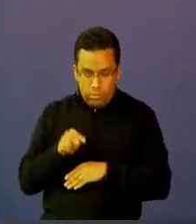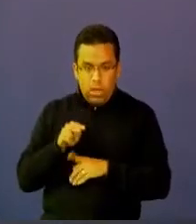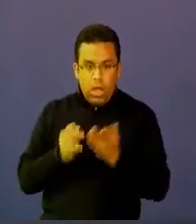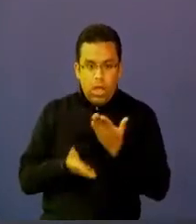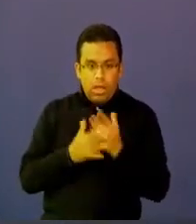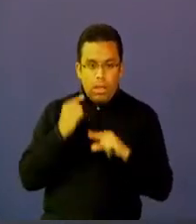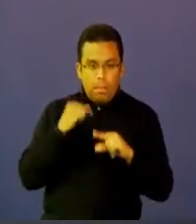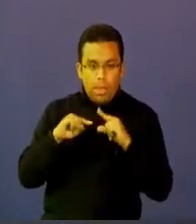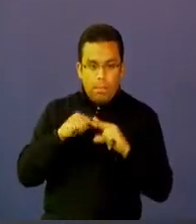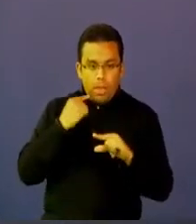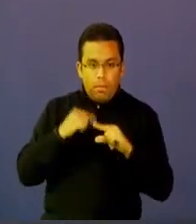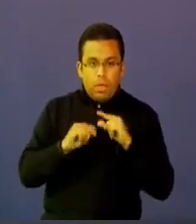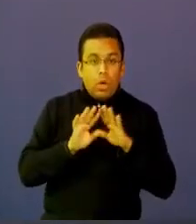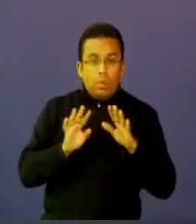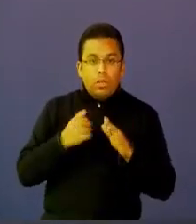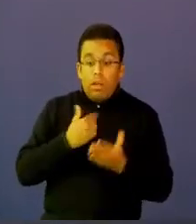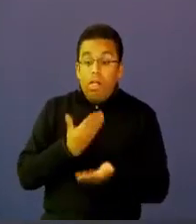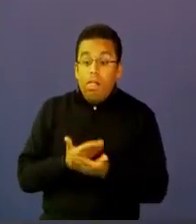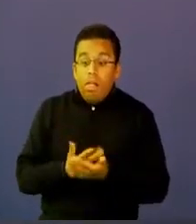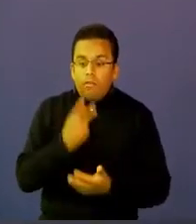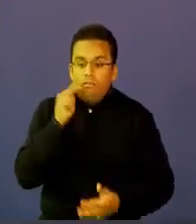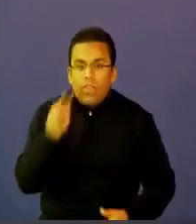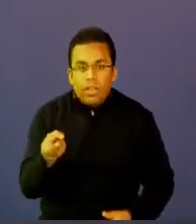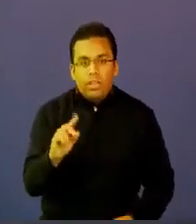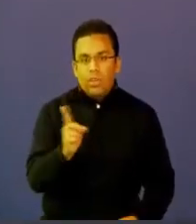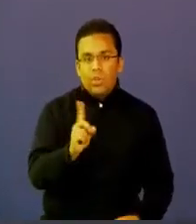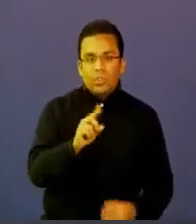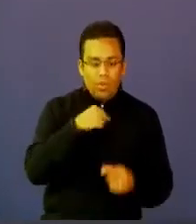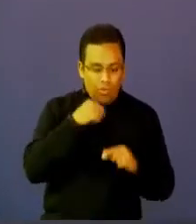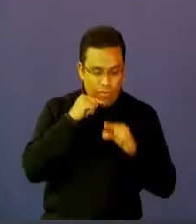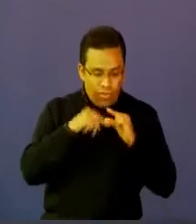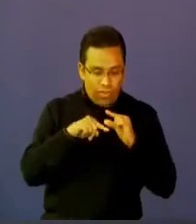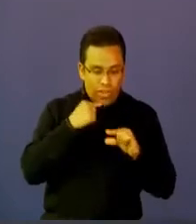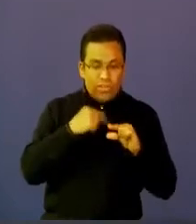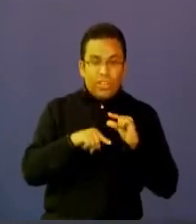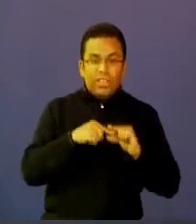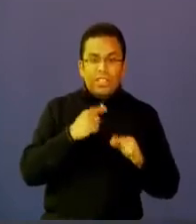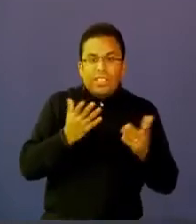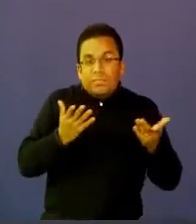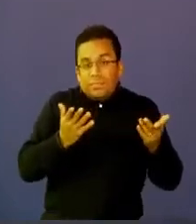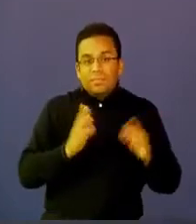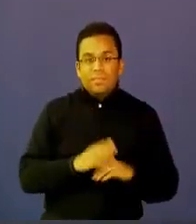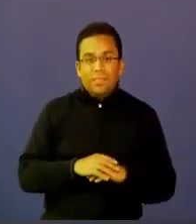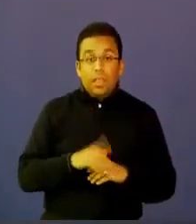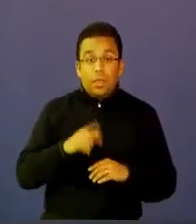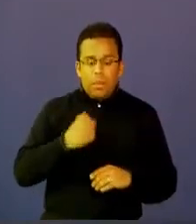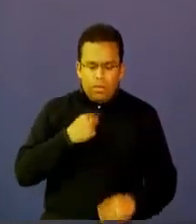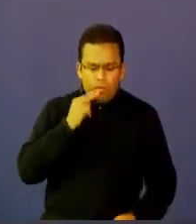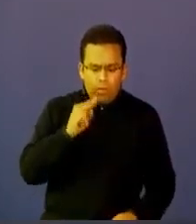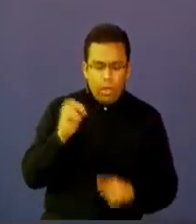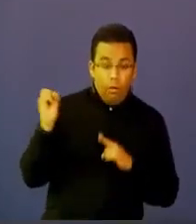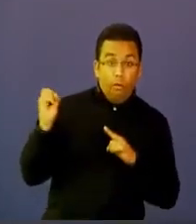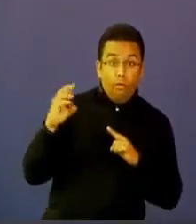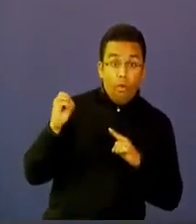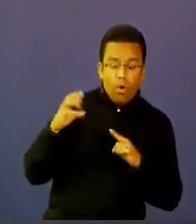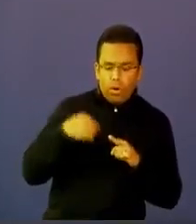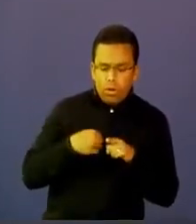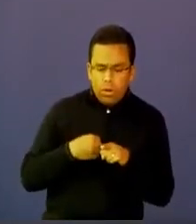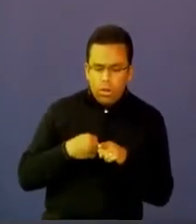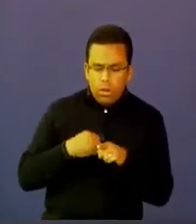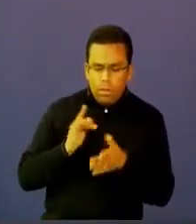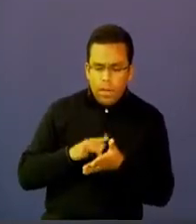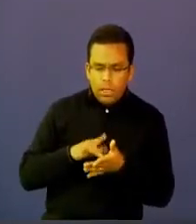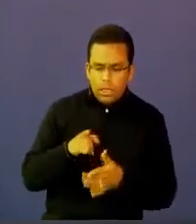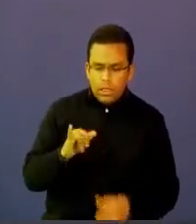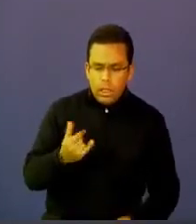evaluación también va a cambiar y tendremos que aprender a enfrentarnos a saber si el que participó en el foro es el mismo estudiante que envió el trabajo